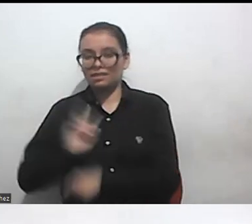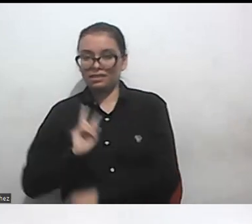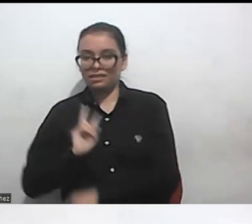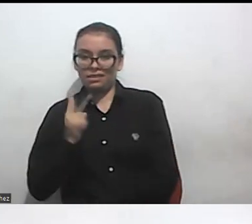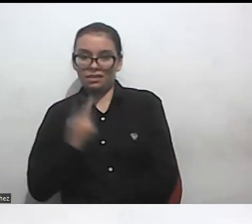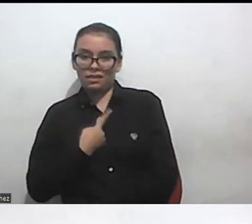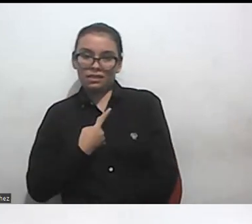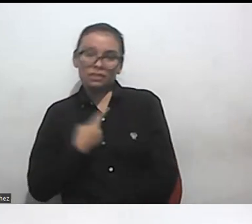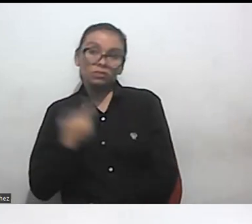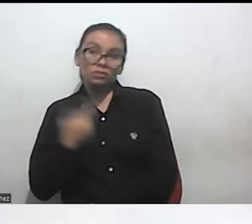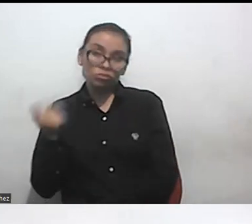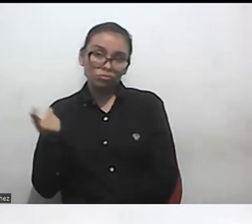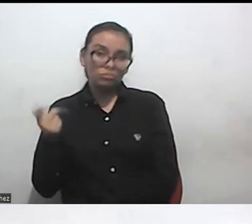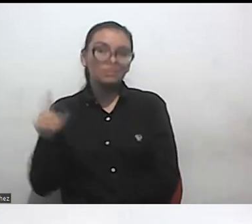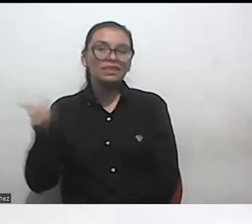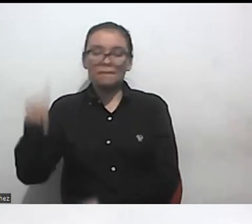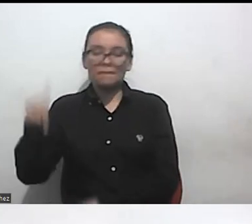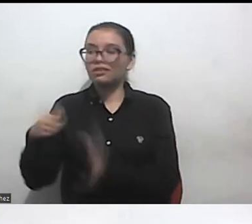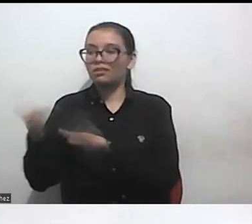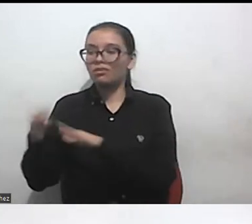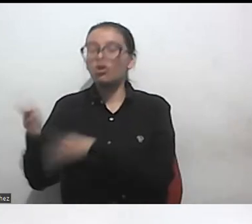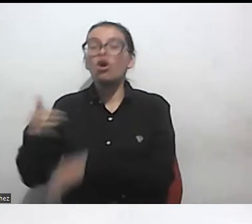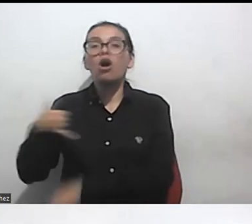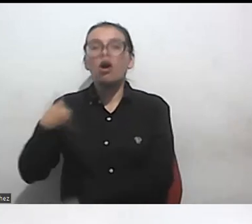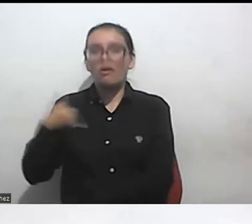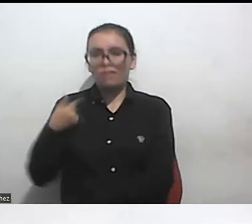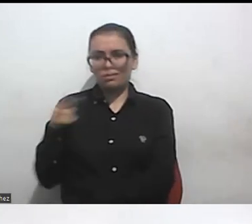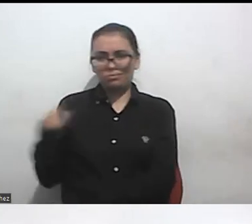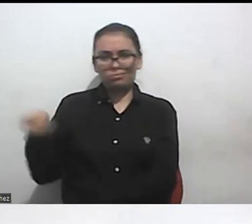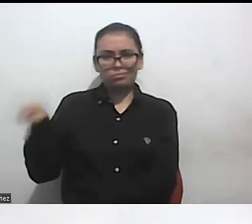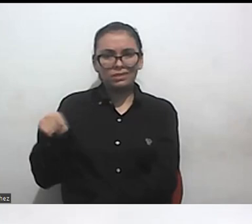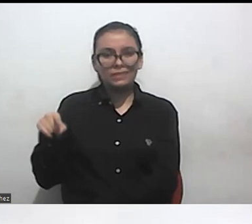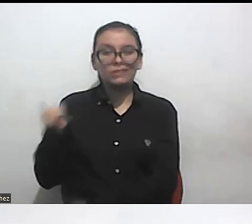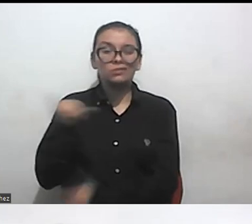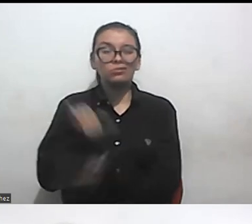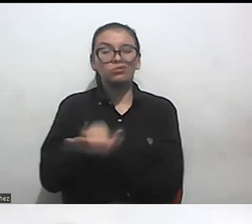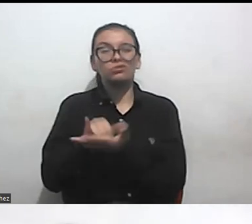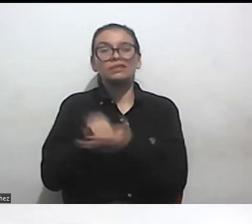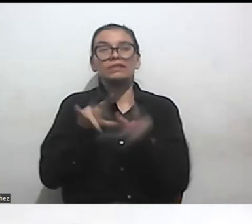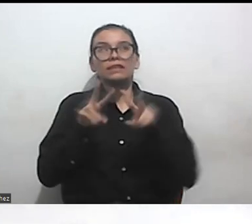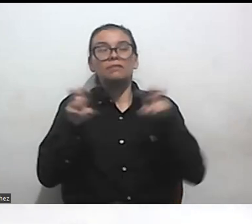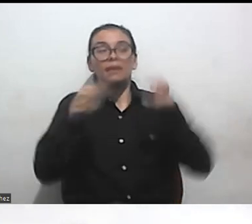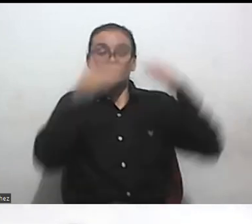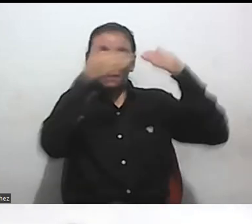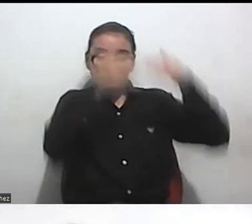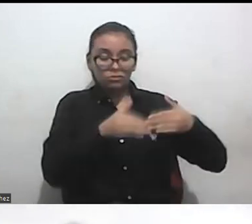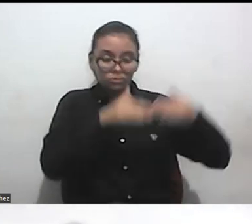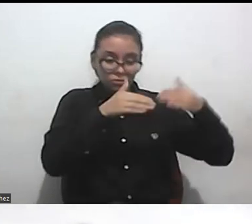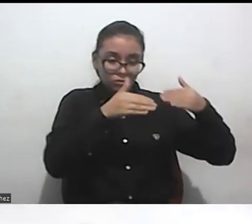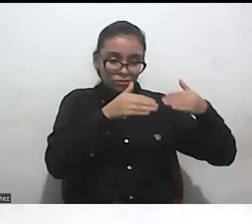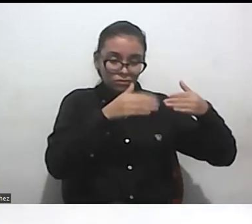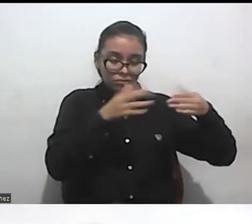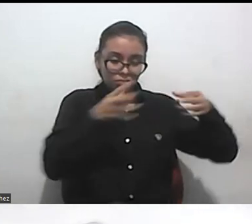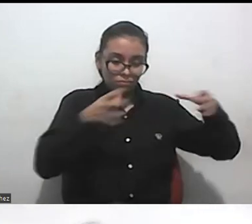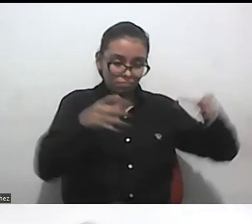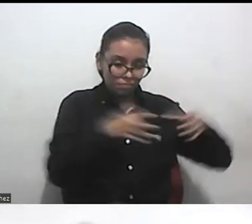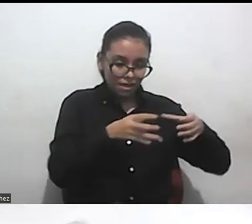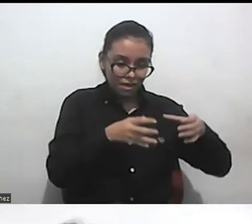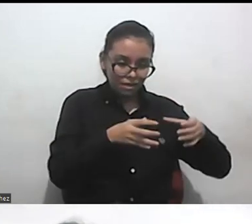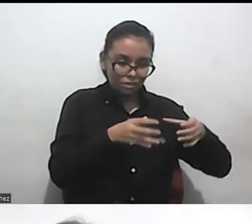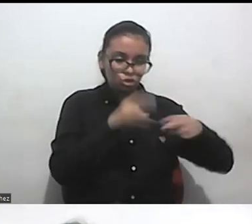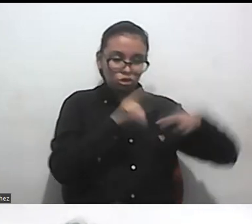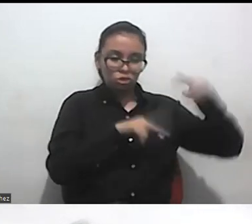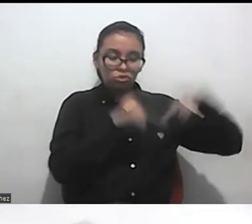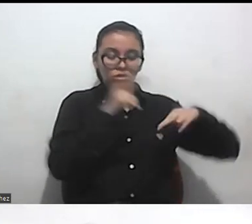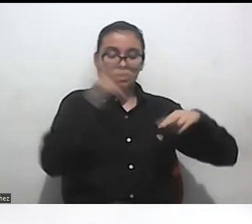hablando de tensiones pues esas son tensiones de cómo las personas con discapacidad viven una exclusión estructural a lo largo de